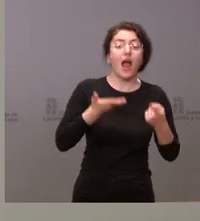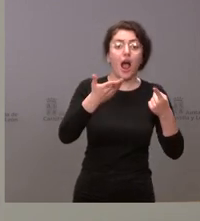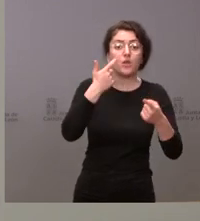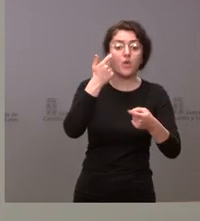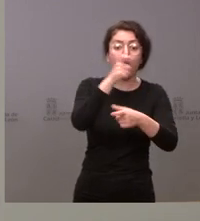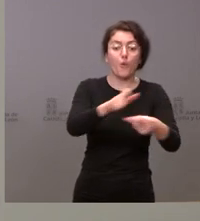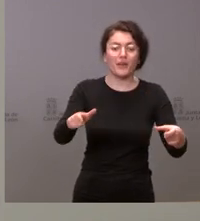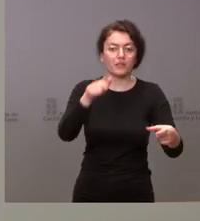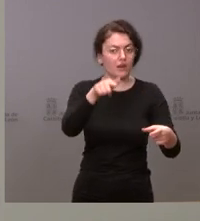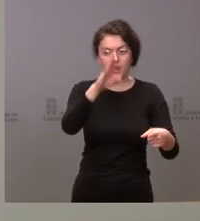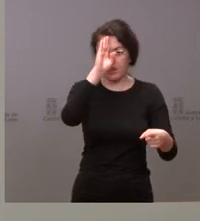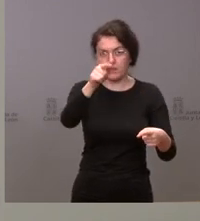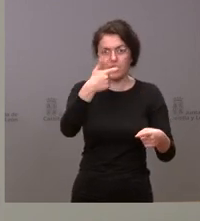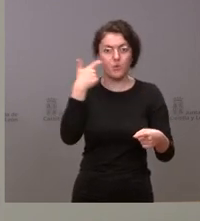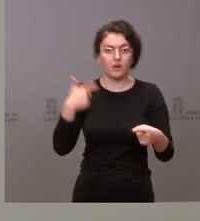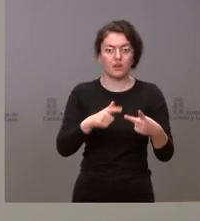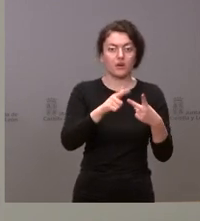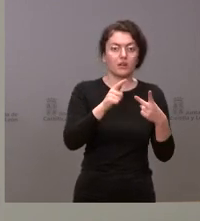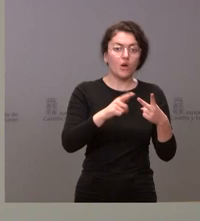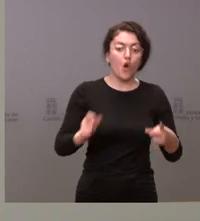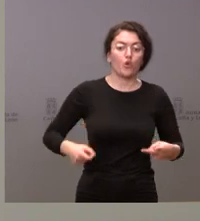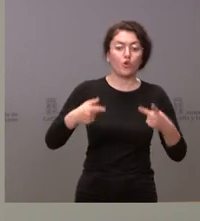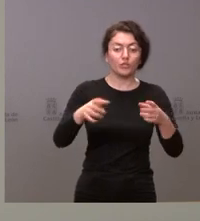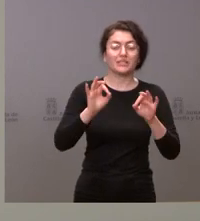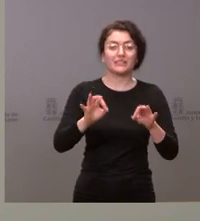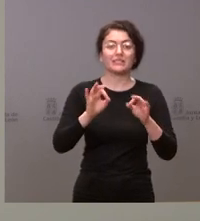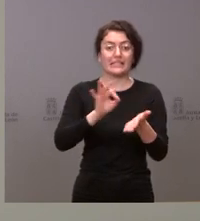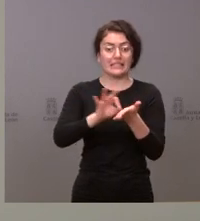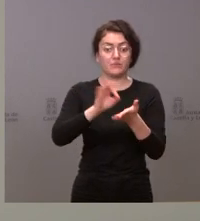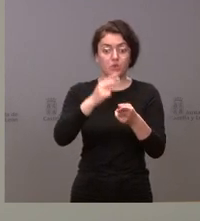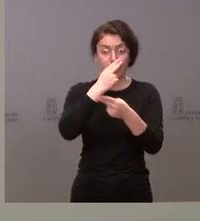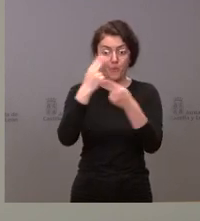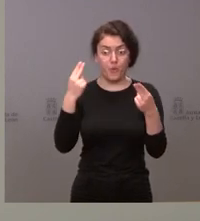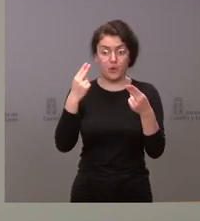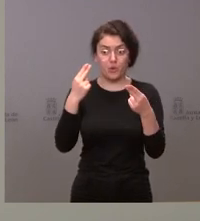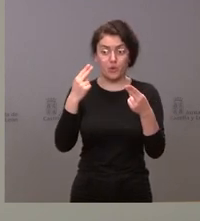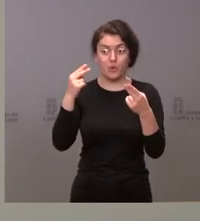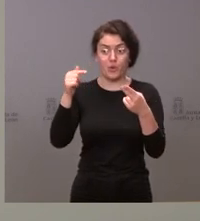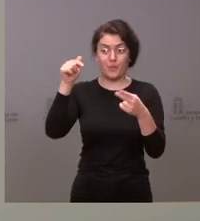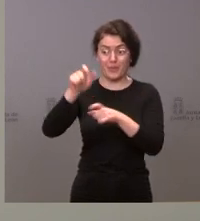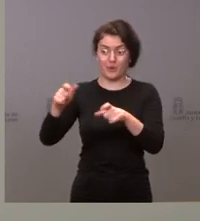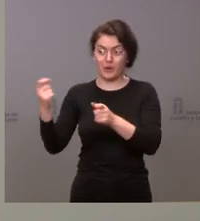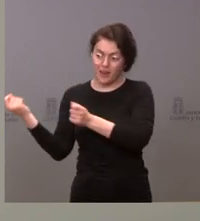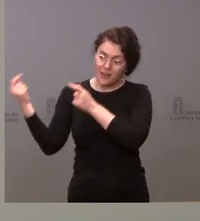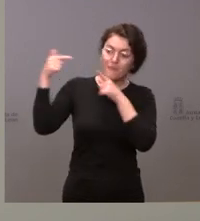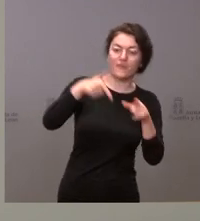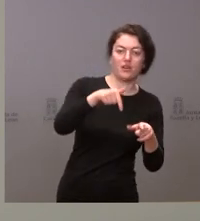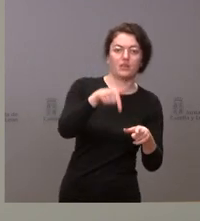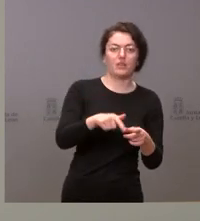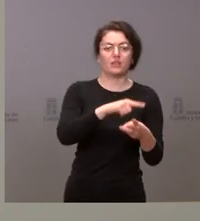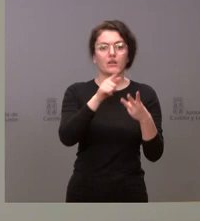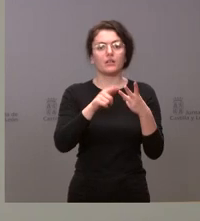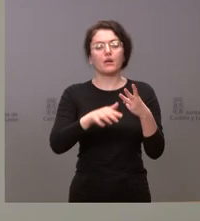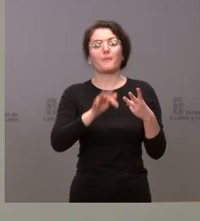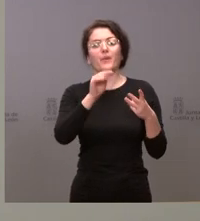los costes que se puedan derivar de la prestación de los servicios públicos de los ucranianos que vengan a nuestra comunidad autónoma y, luego, el impacto que podrá